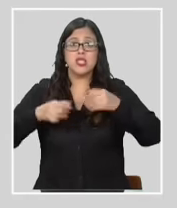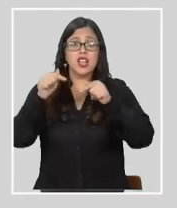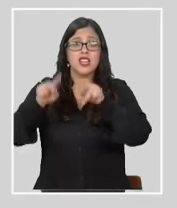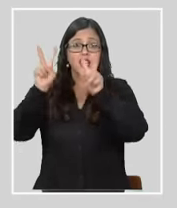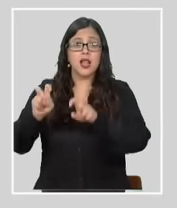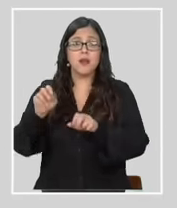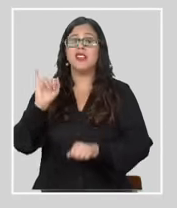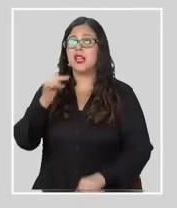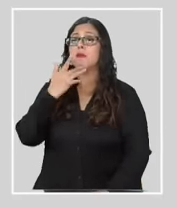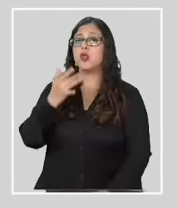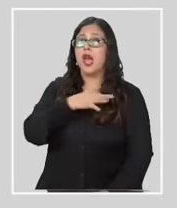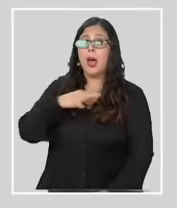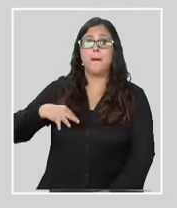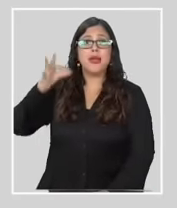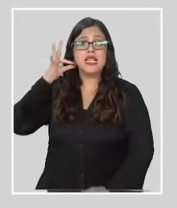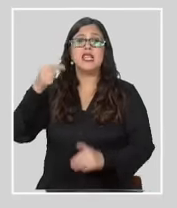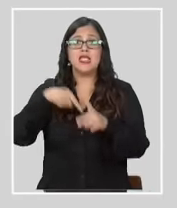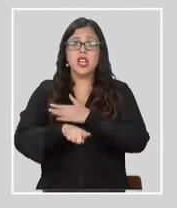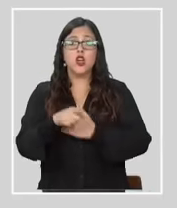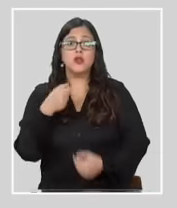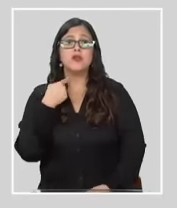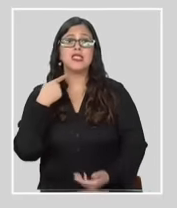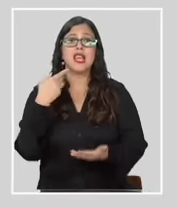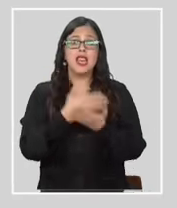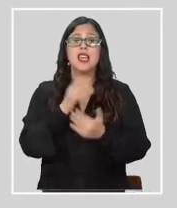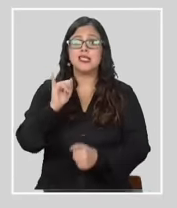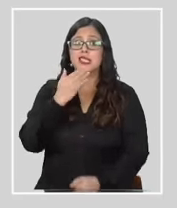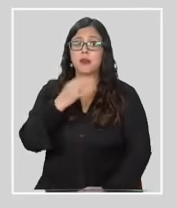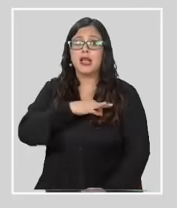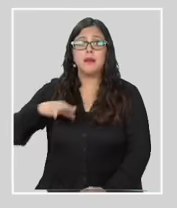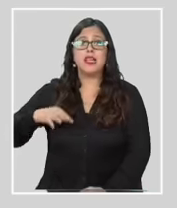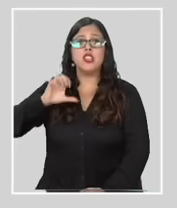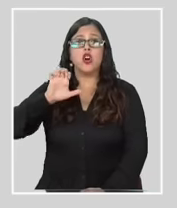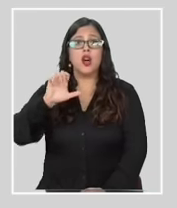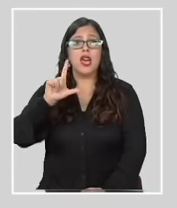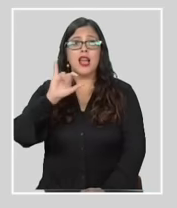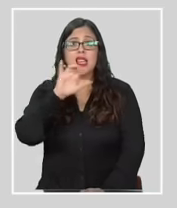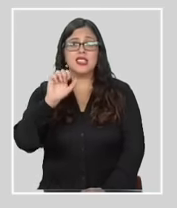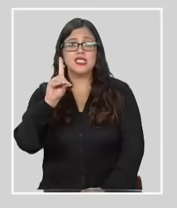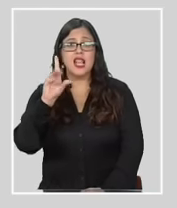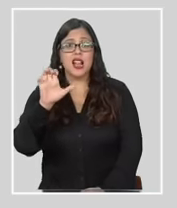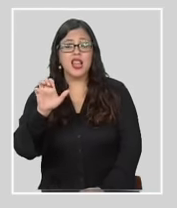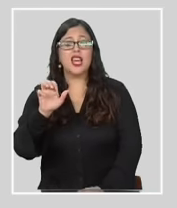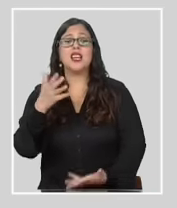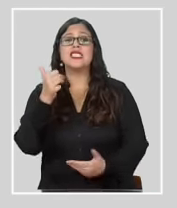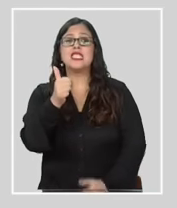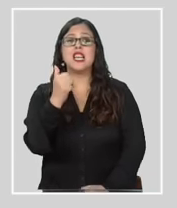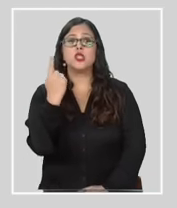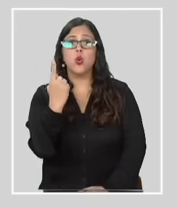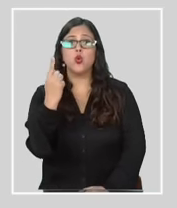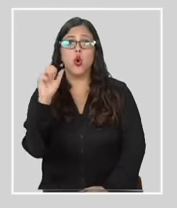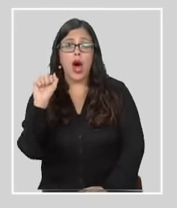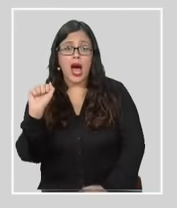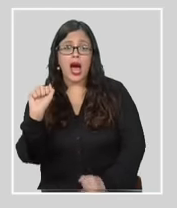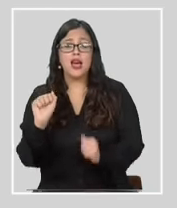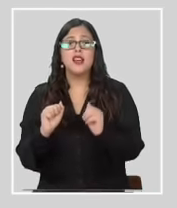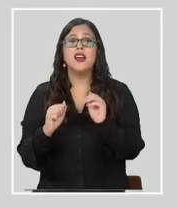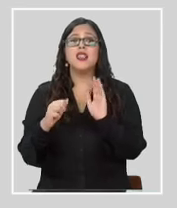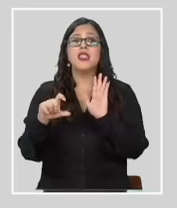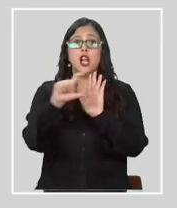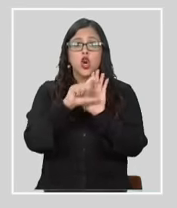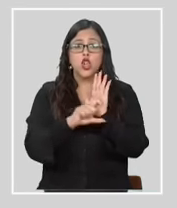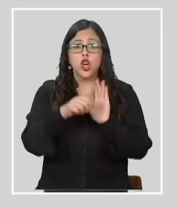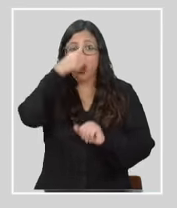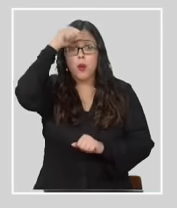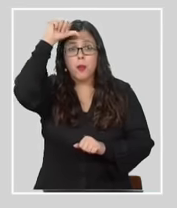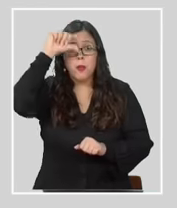porque además el mismo ministro Elizalde lo decía acá hay una normativa legal que es el 161A del código penal que establece que esto es un delito